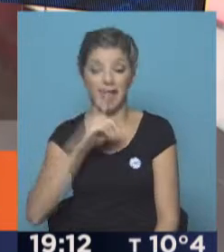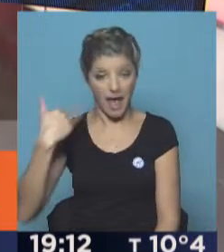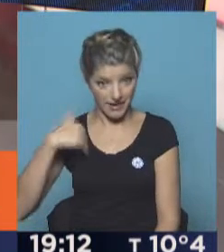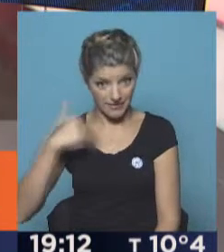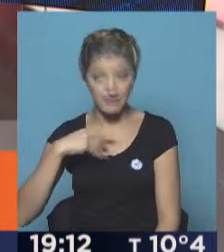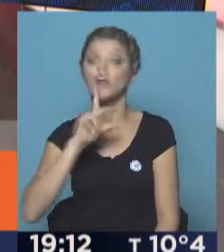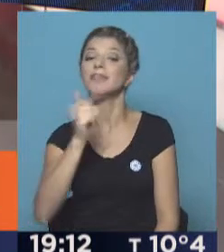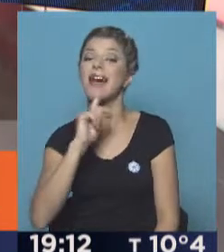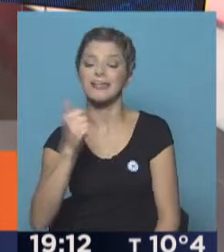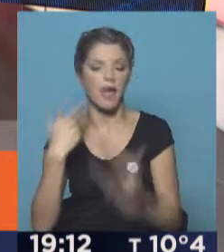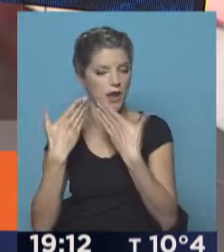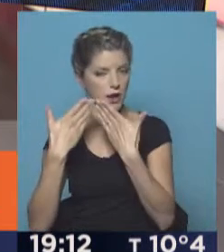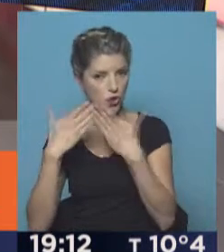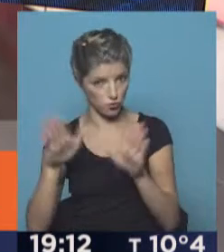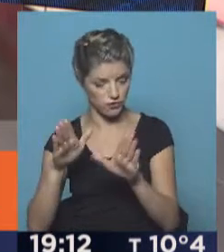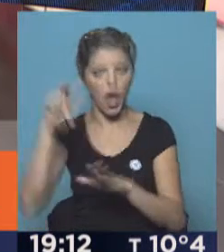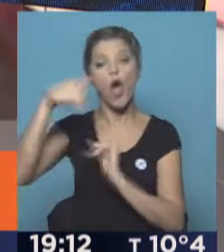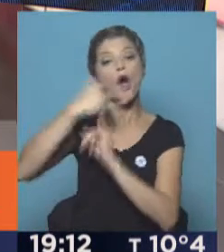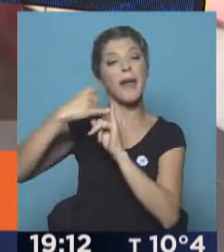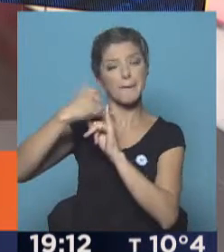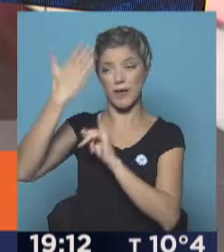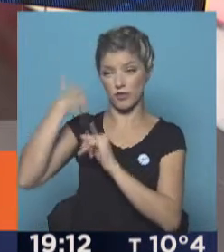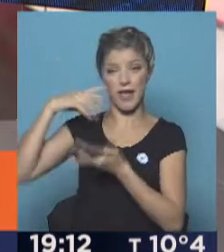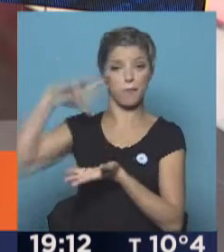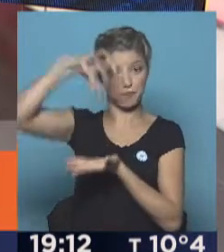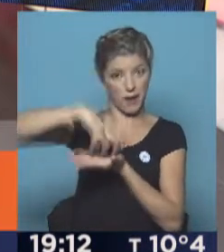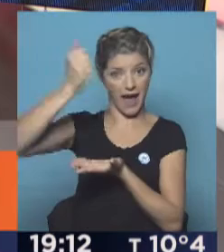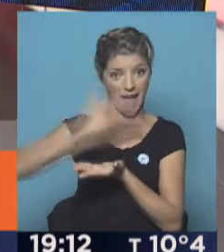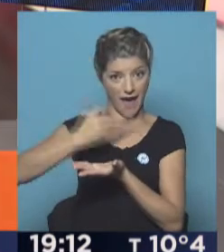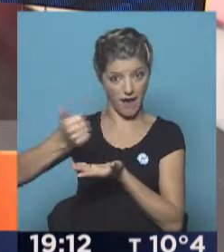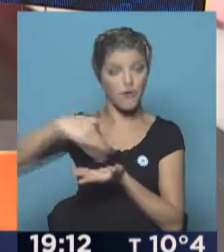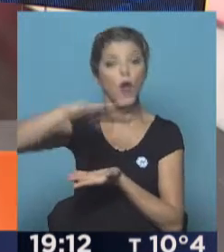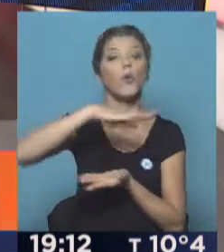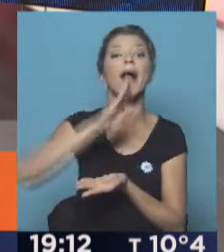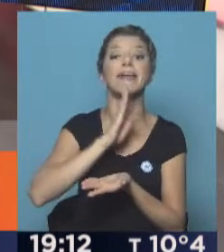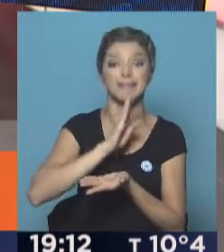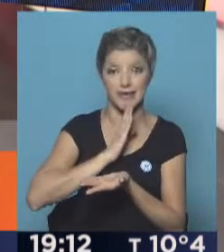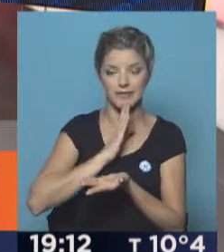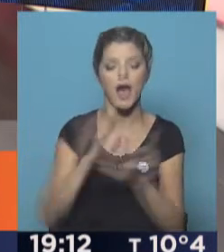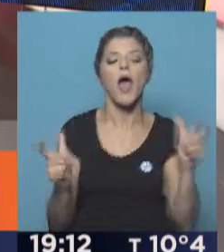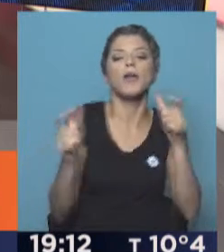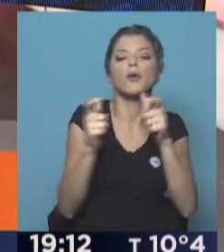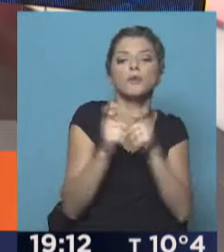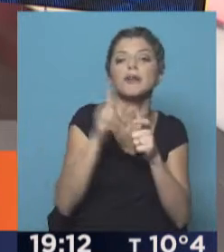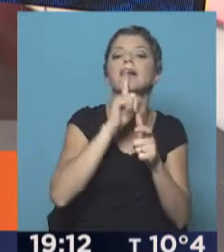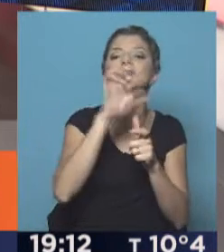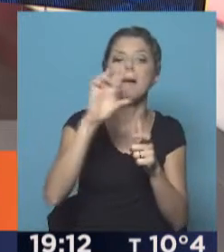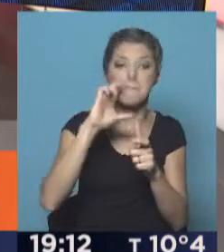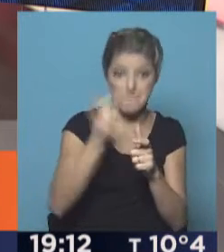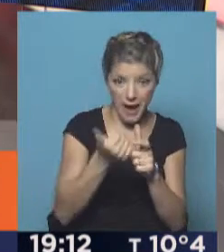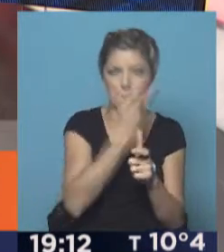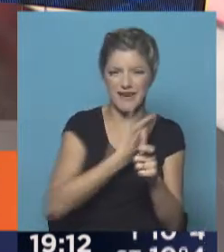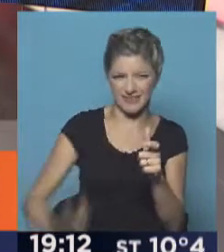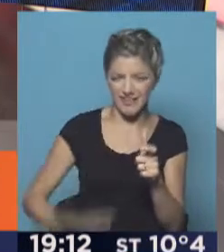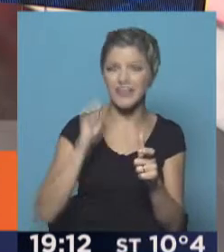del seleccionado nacional. Hoy, al mediodía, en el predio de la AFA en Ezeiza, se reunió con Claudio Tapia, dirigente fuerte del fútbol del Ascenso, presidente